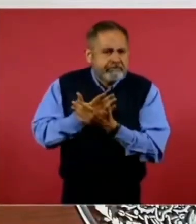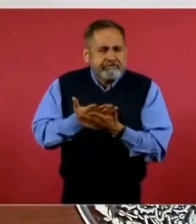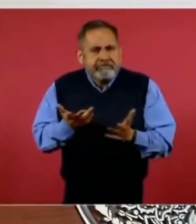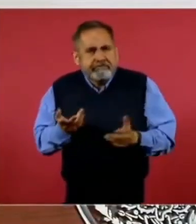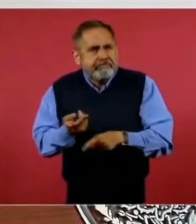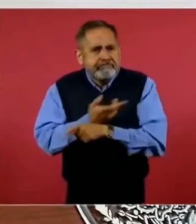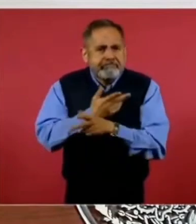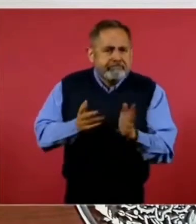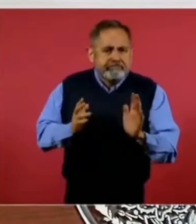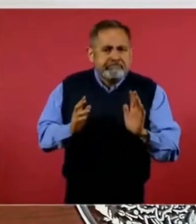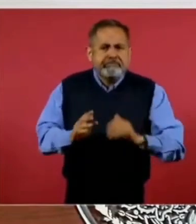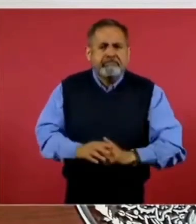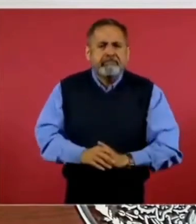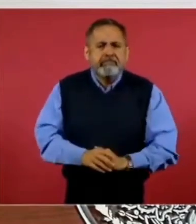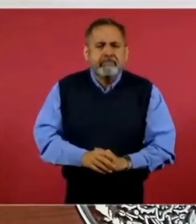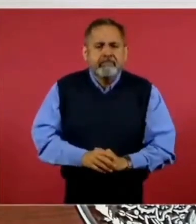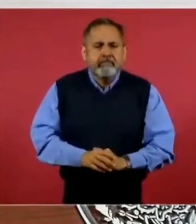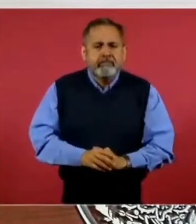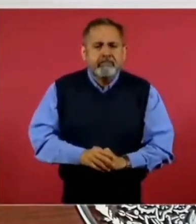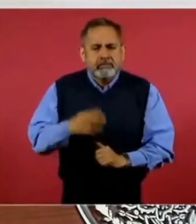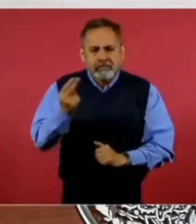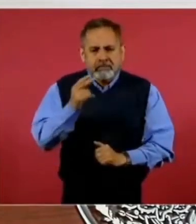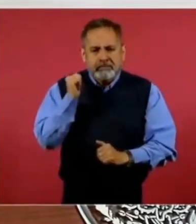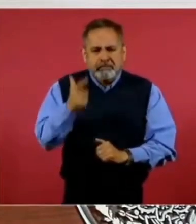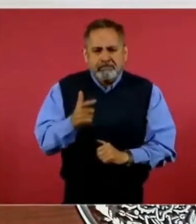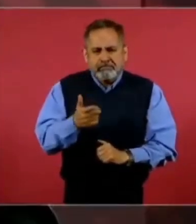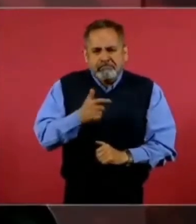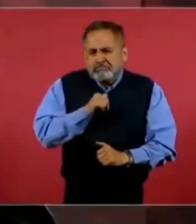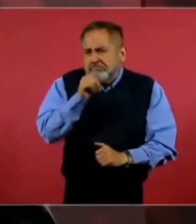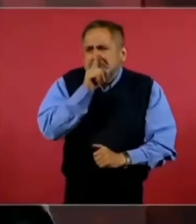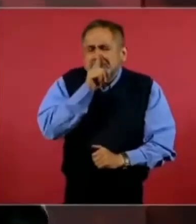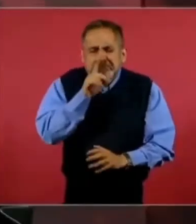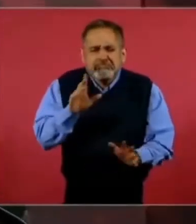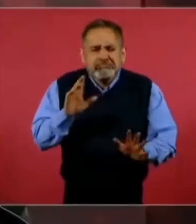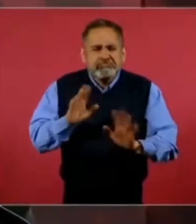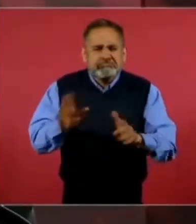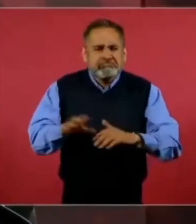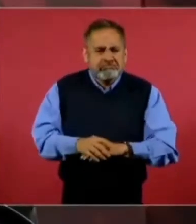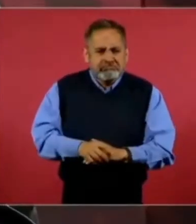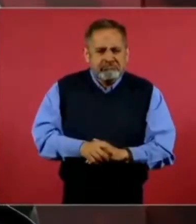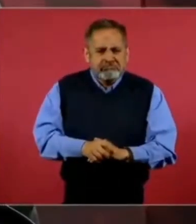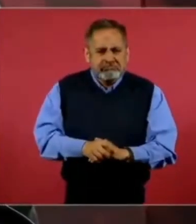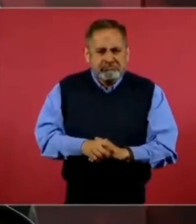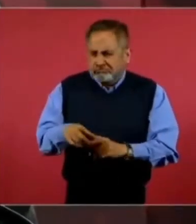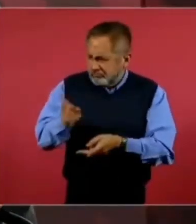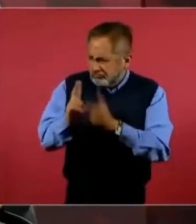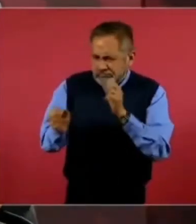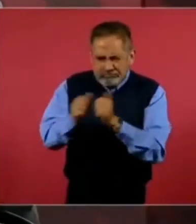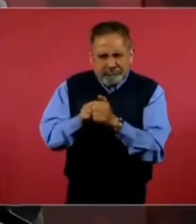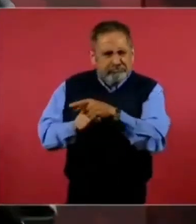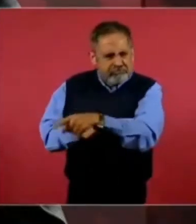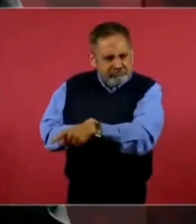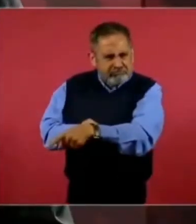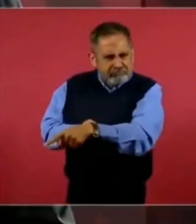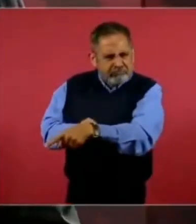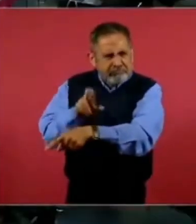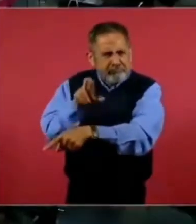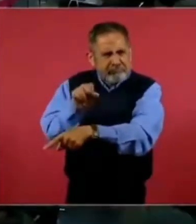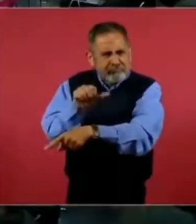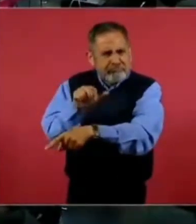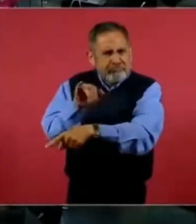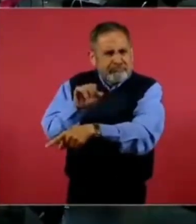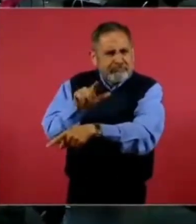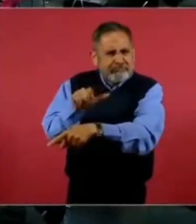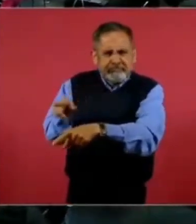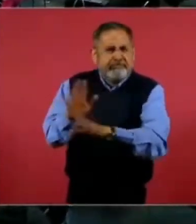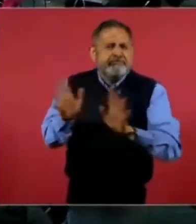requeríamos algo, pero no. No, había hablado con don Rosaser.